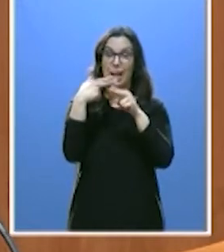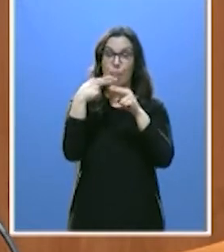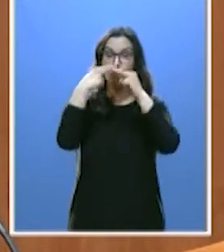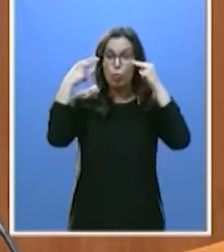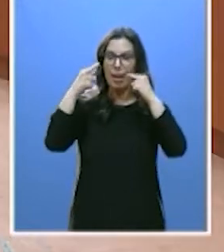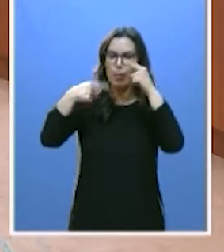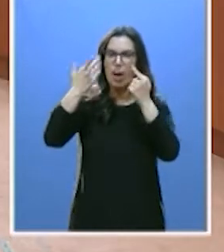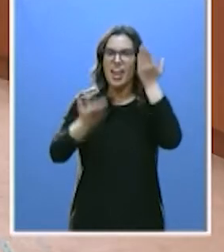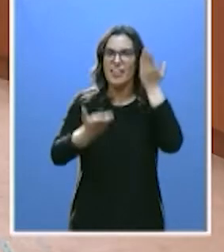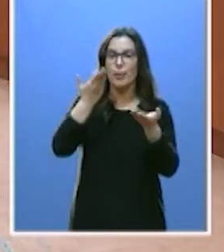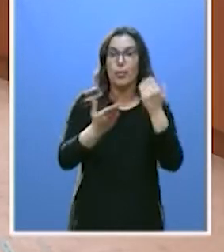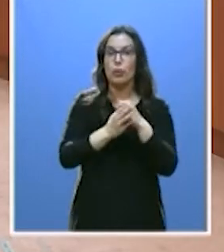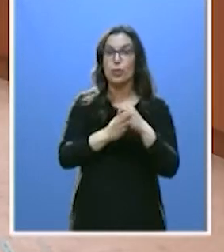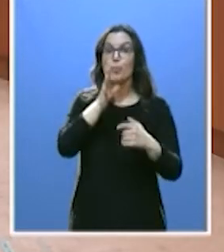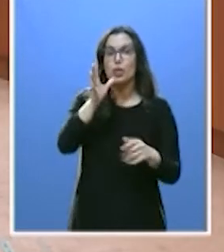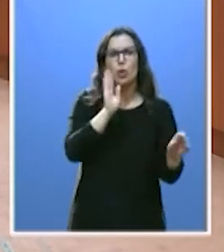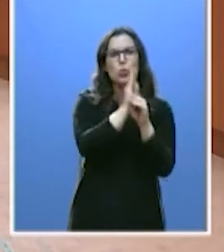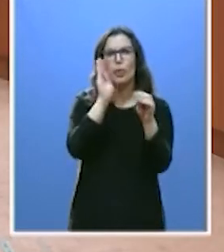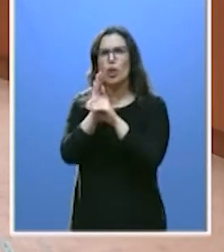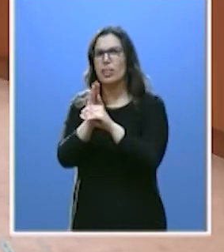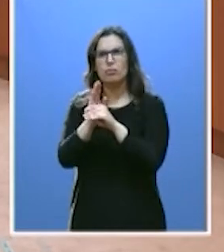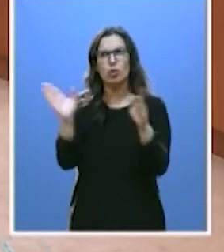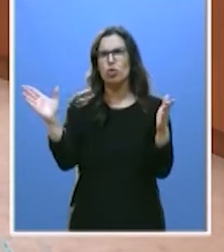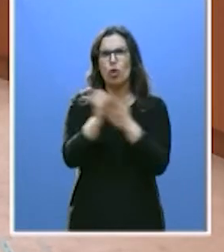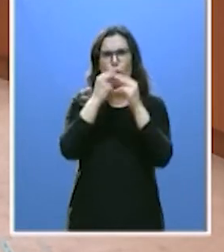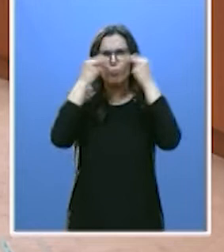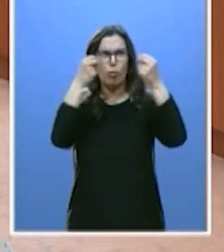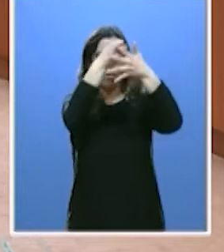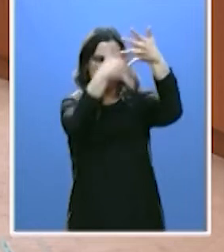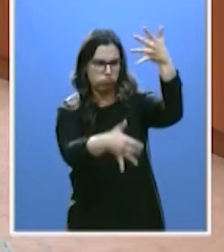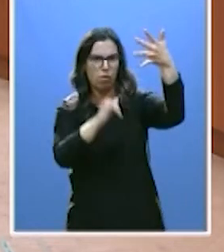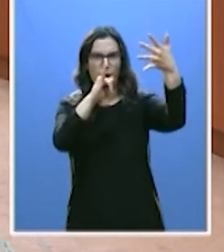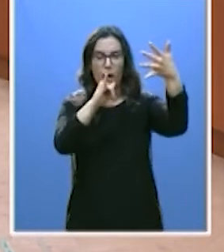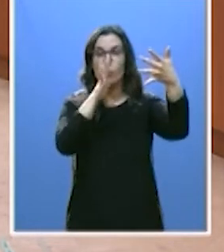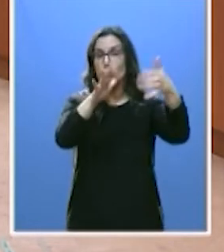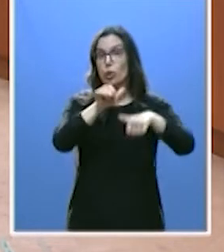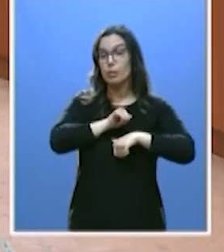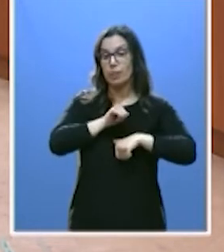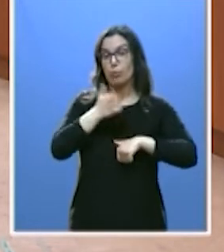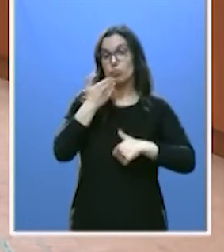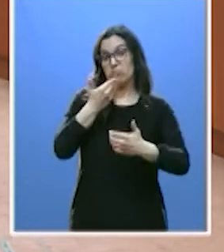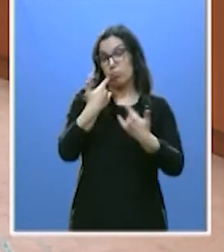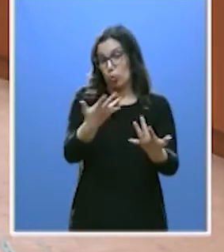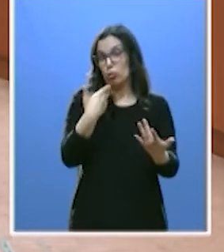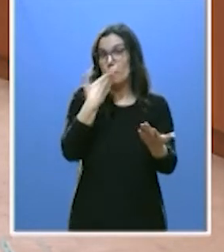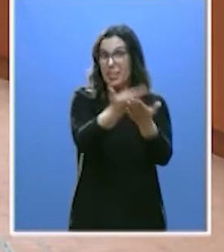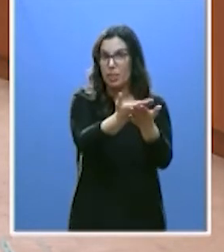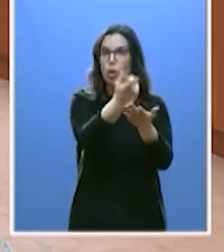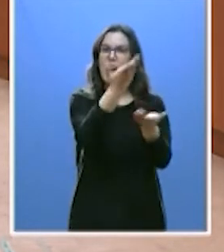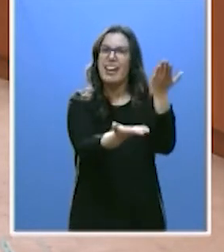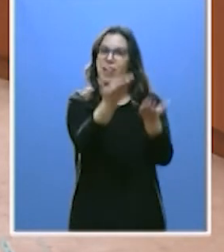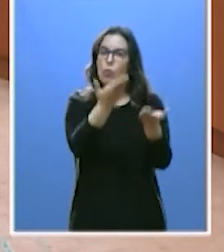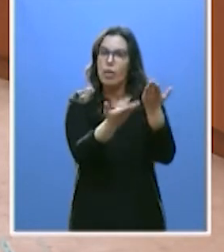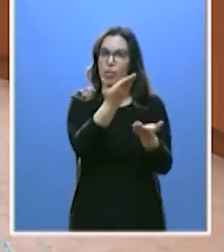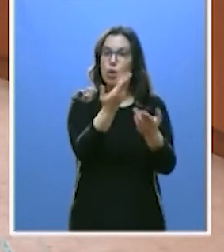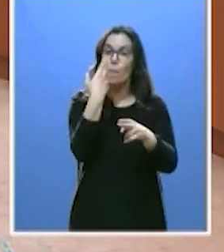Por eso se han publicado todas las subvenciones. Y por eso se ha encargado, y esperamos tenerlo pronto, una evaluación de nuestras